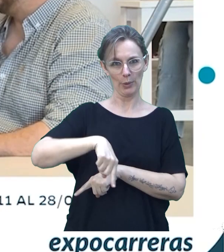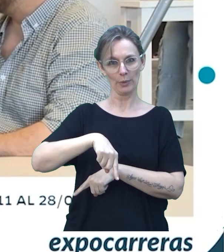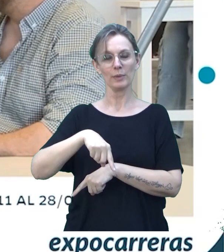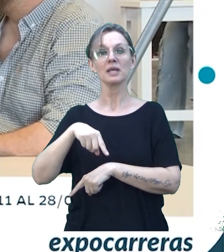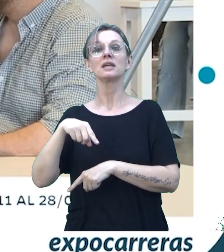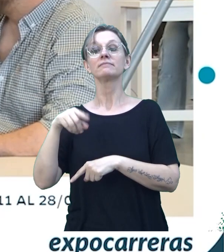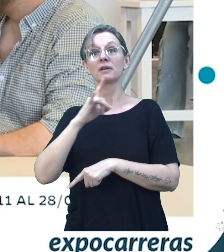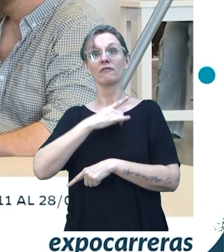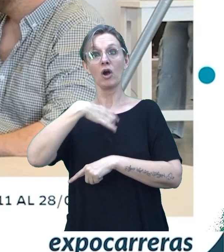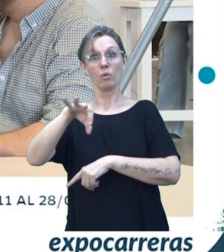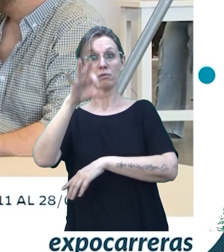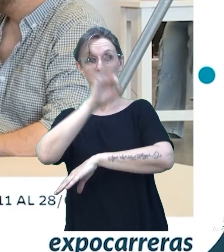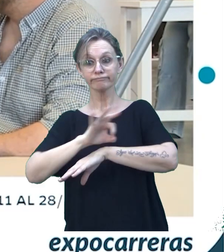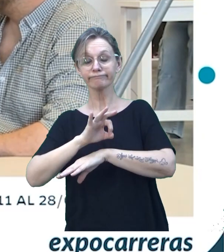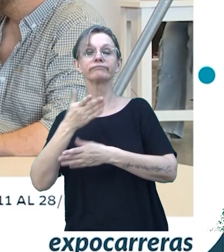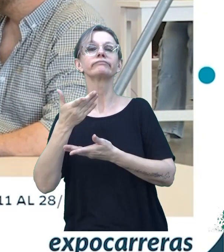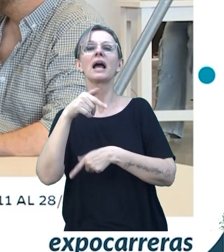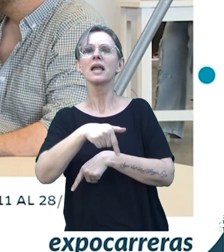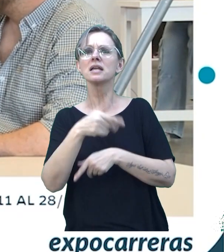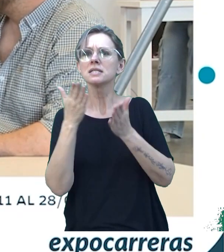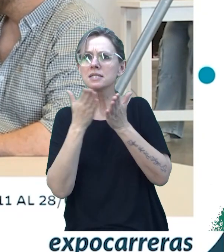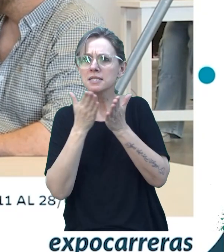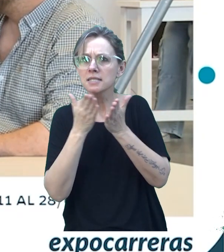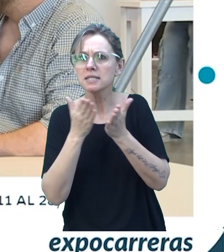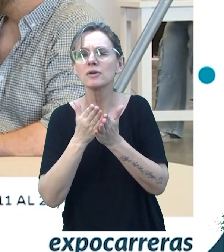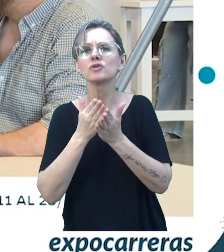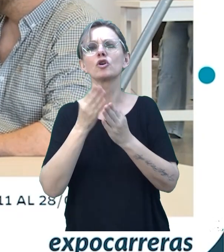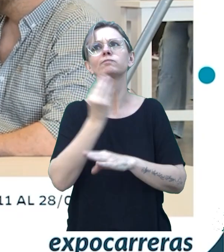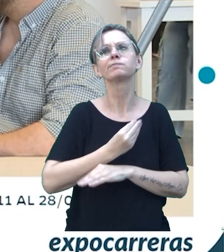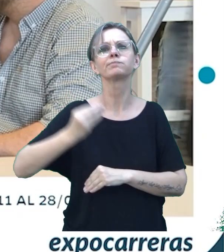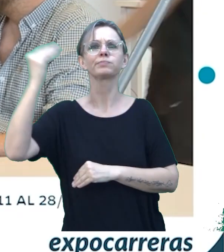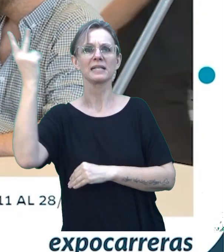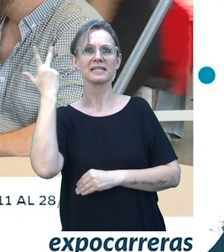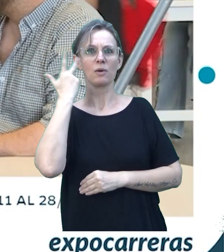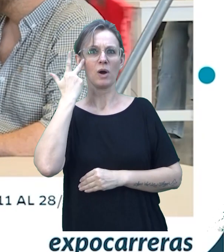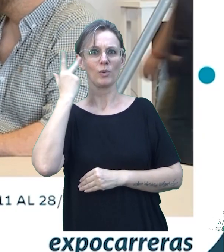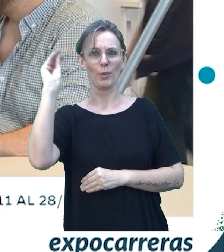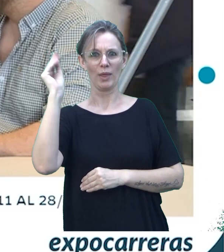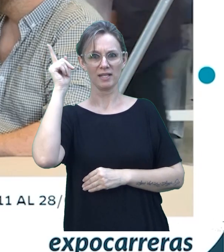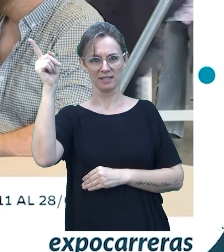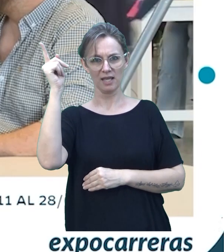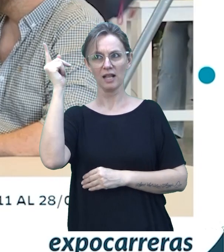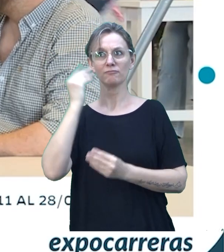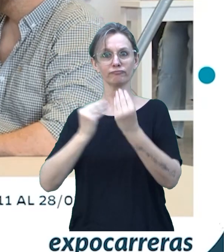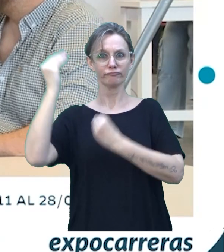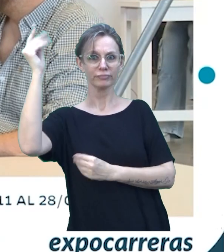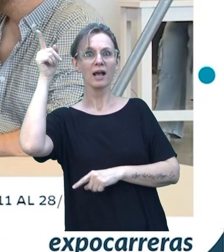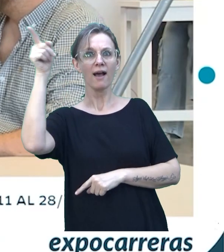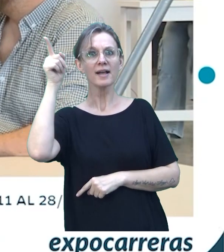industrial me permitió poder irme a una universidad en Sao Paulo, en Brasil. Y nada, la verdad que allá